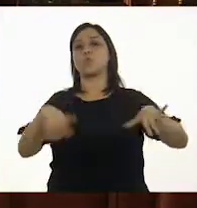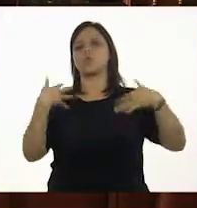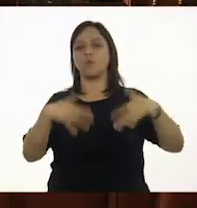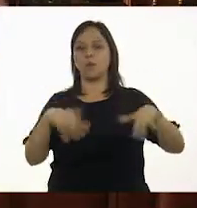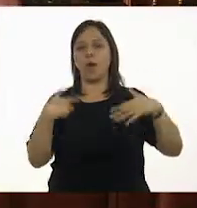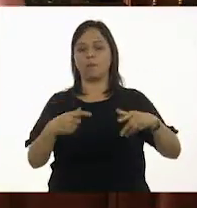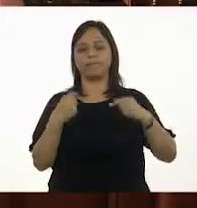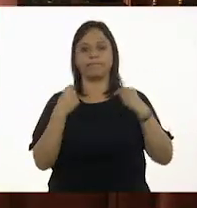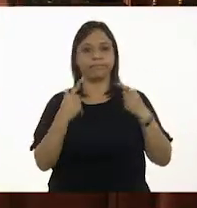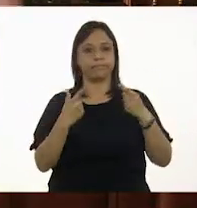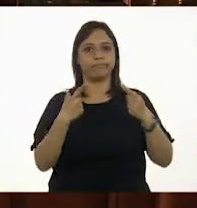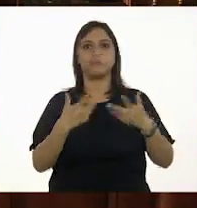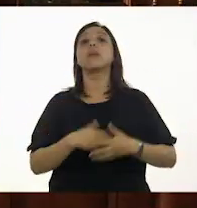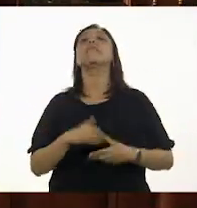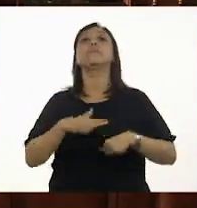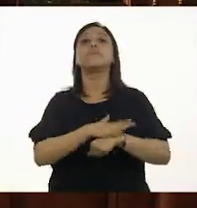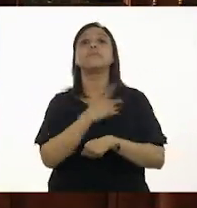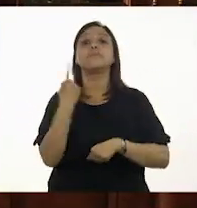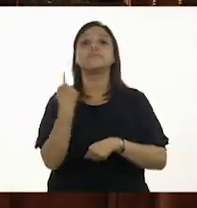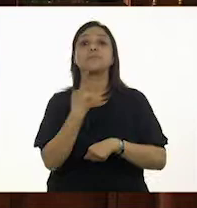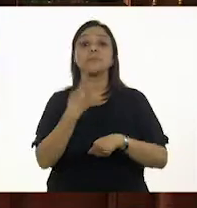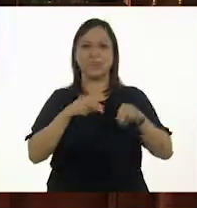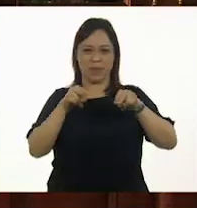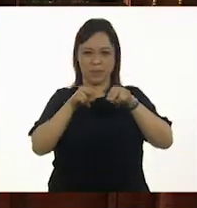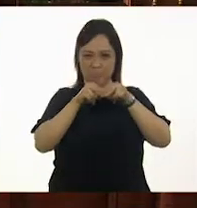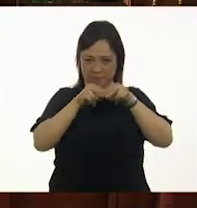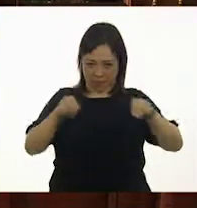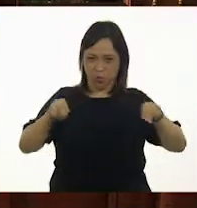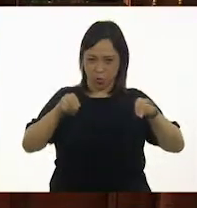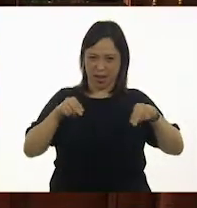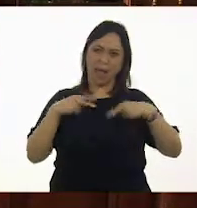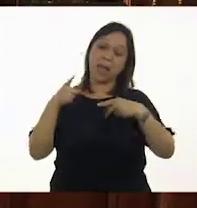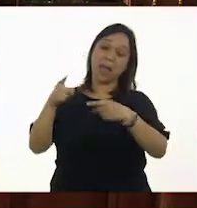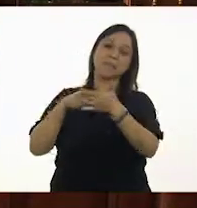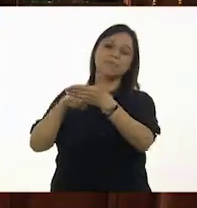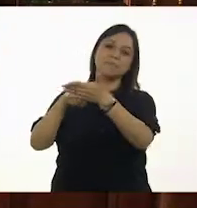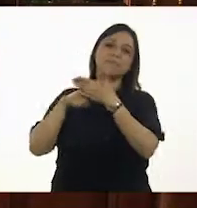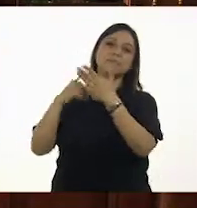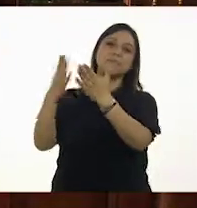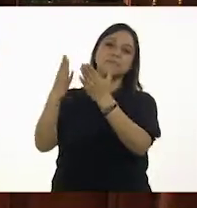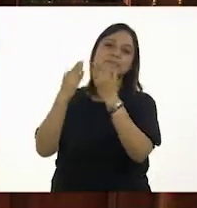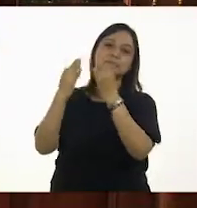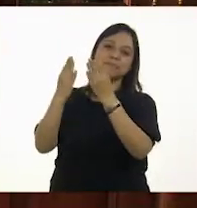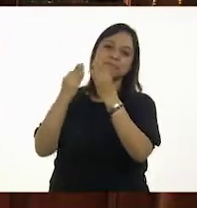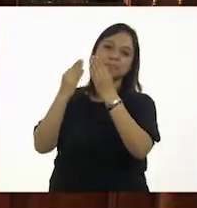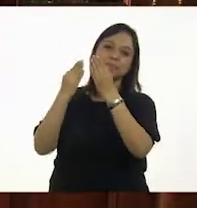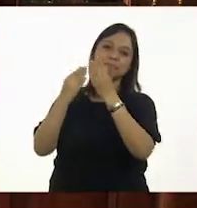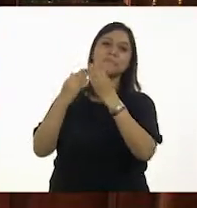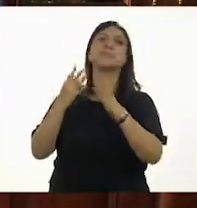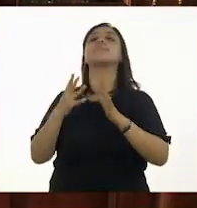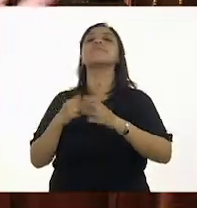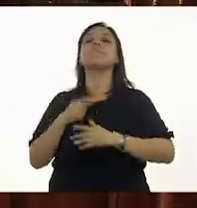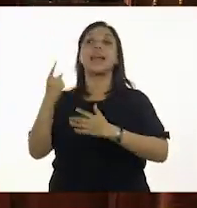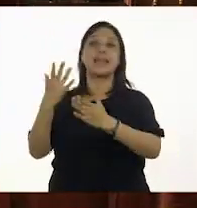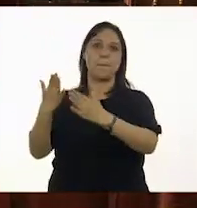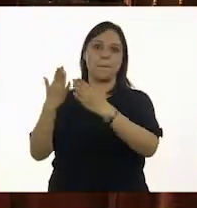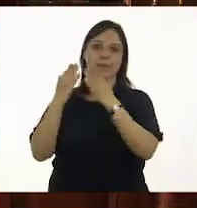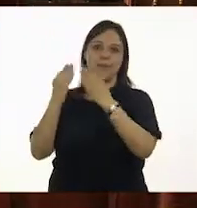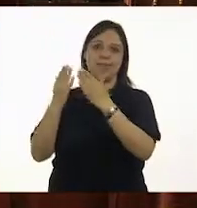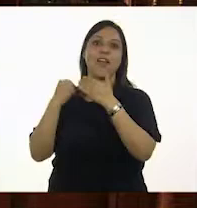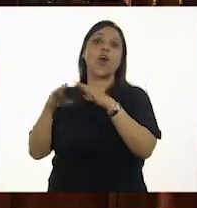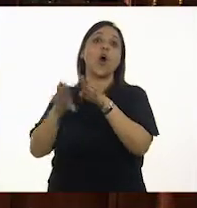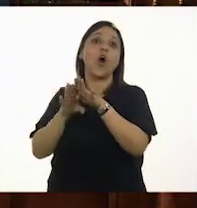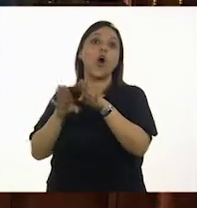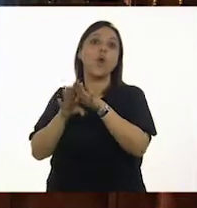porque mi nuera me enseñó, lenta yo soy para aprender, pero me enseñó, ahorita ya no me acuerdo,